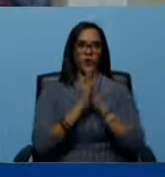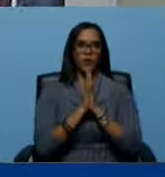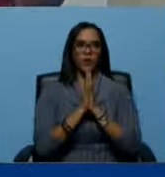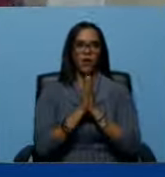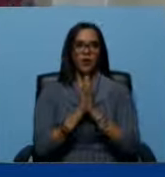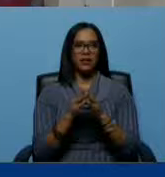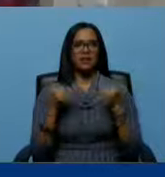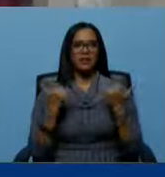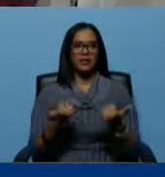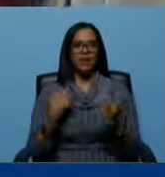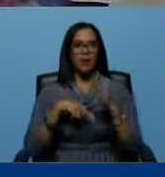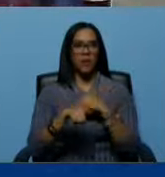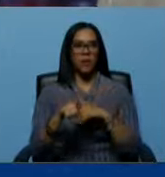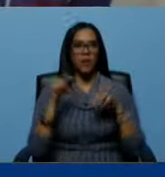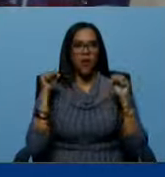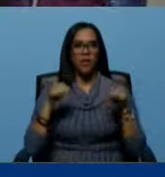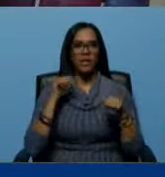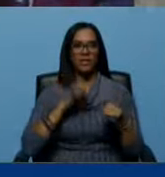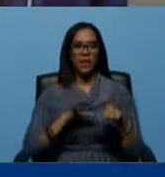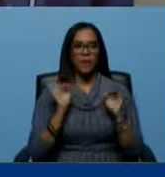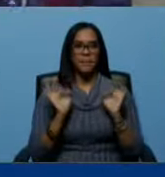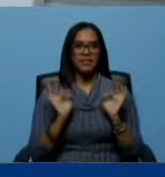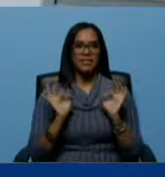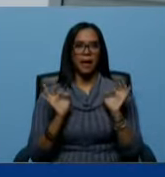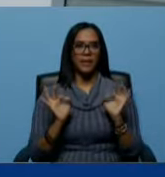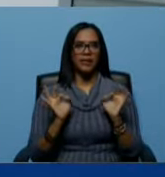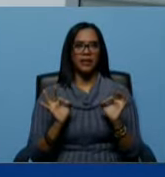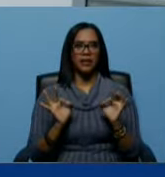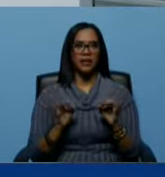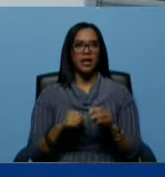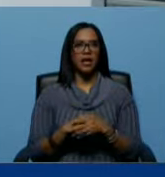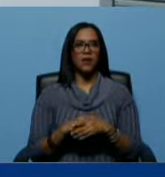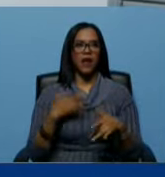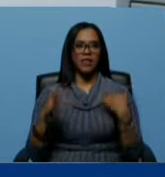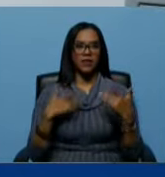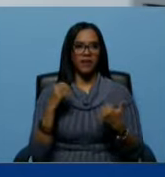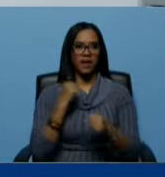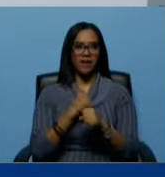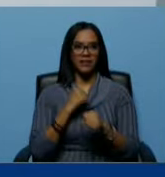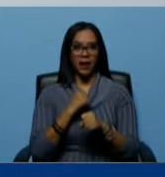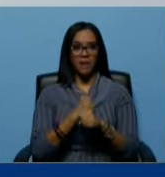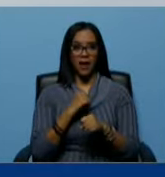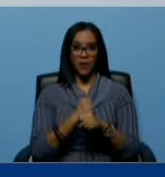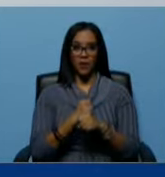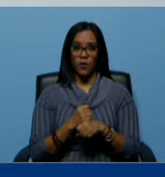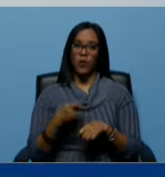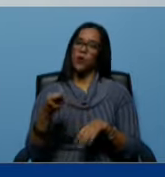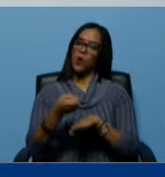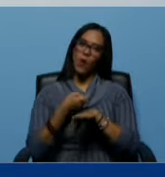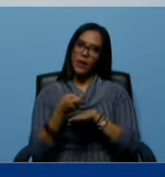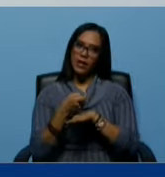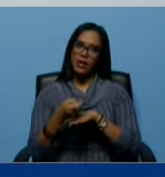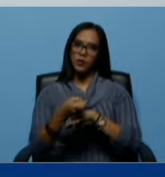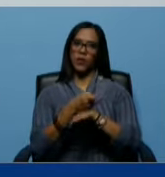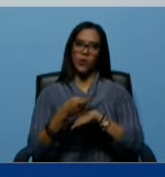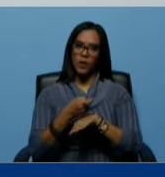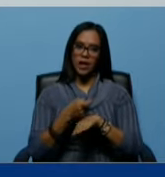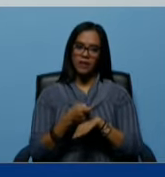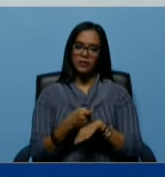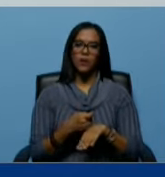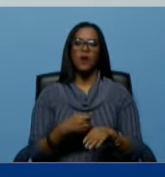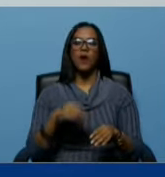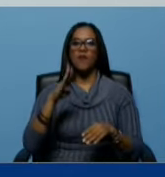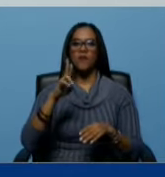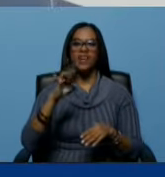Porque ya vamos saliendo, porque hoy estamos precisamente en una jornada de trabajo gobernando, gobernando, Bricomile.